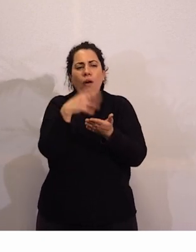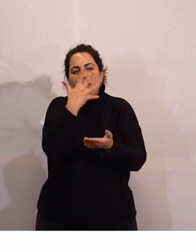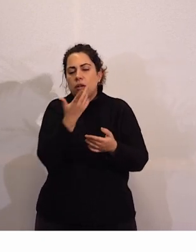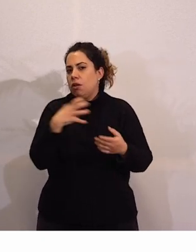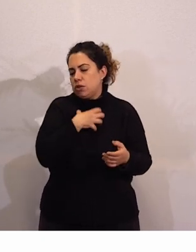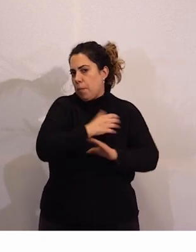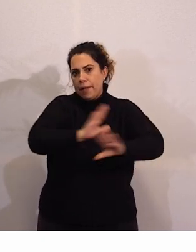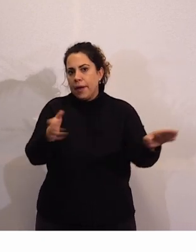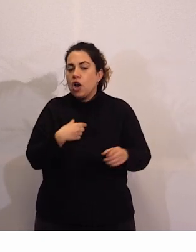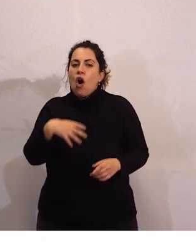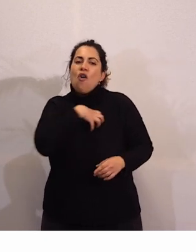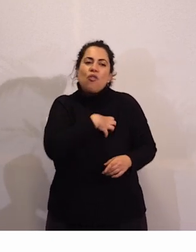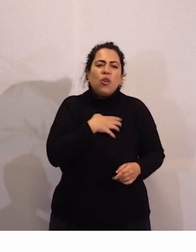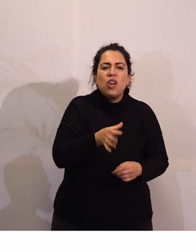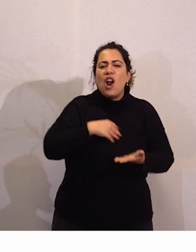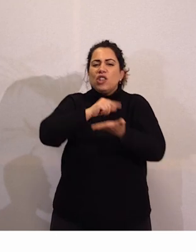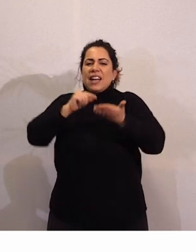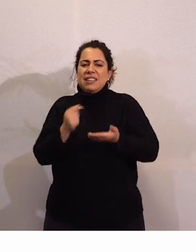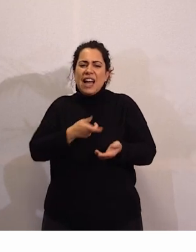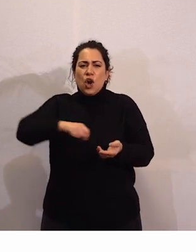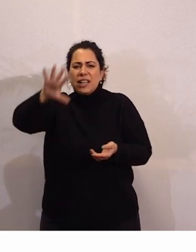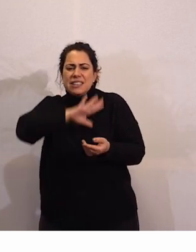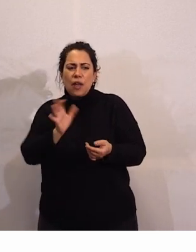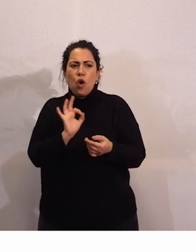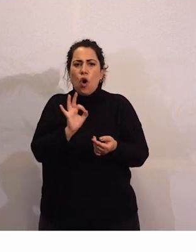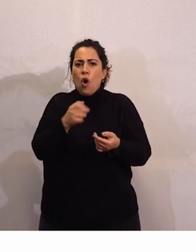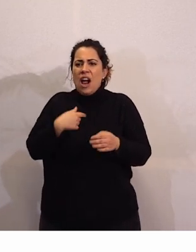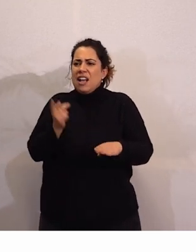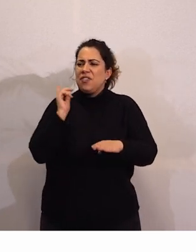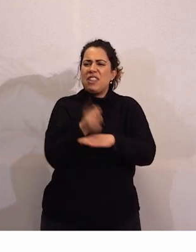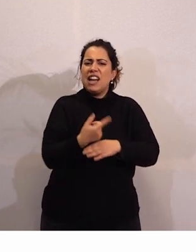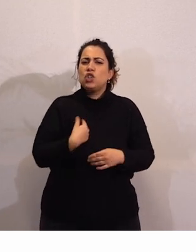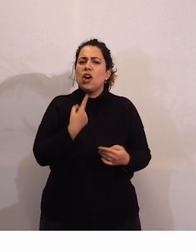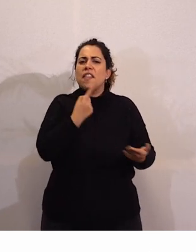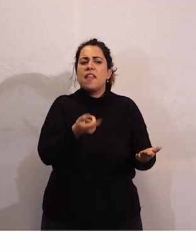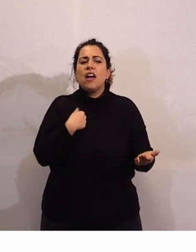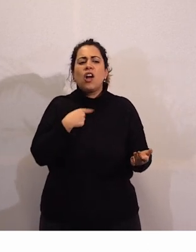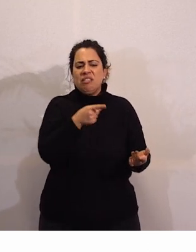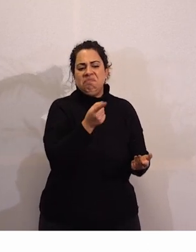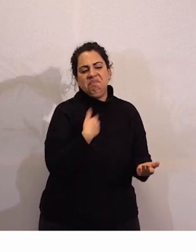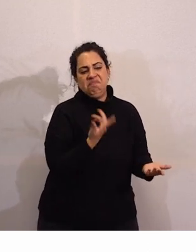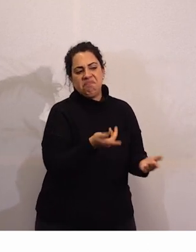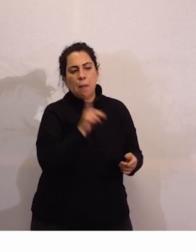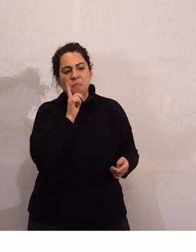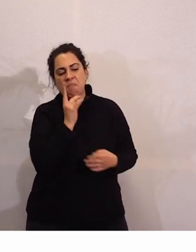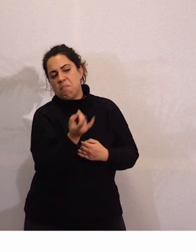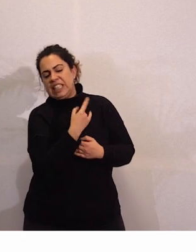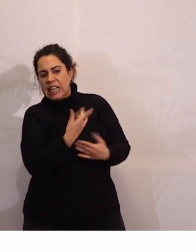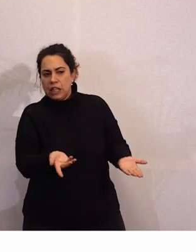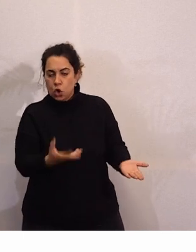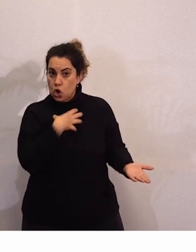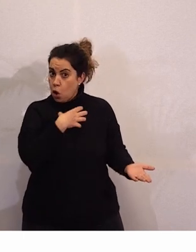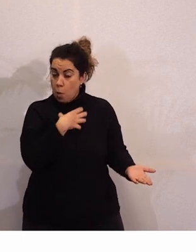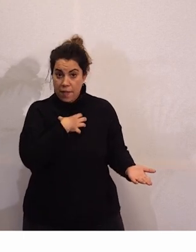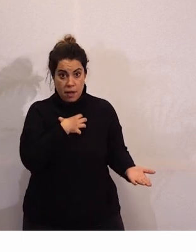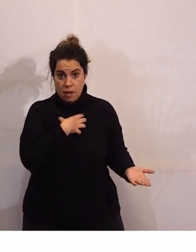funcionario ningún secretario de estado ningún director te va a decir tú lo que me estás diciendo es una milonga eso es